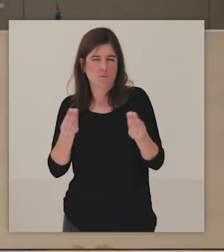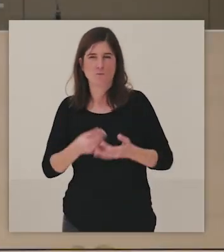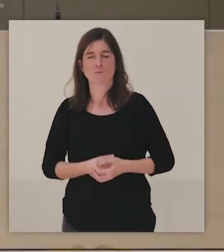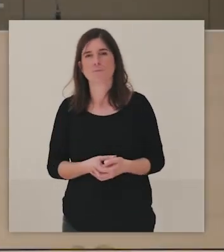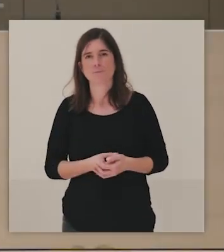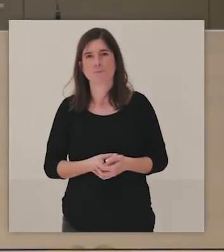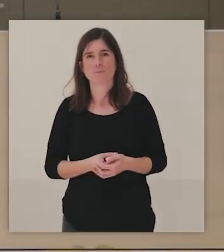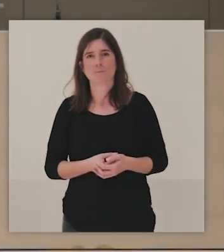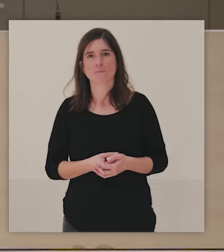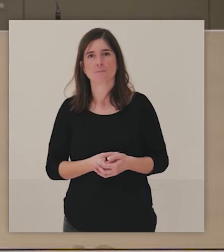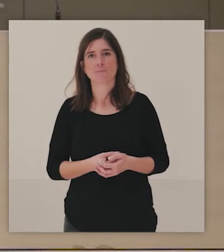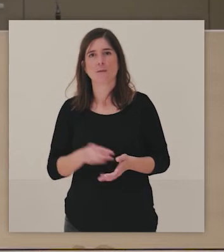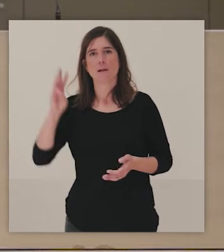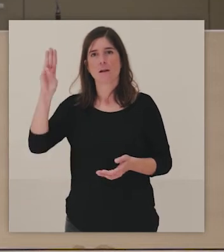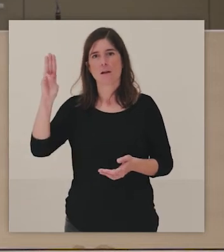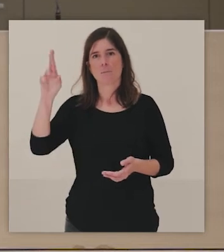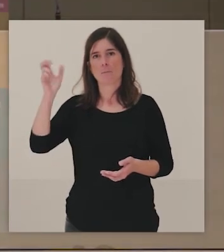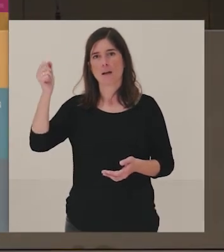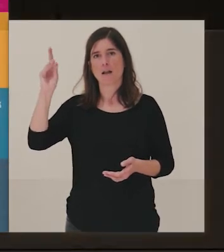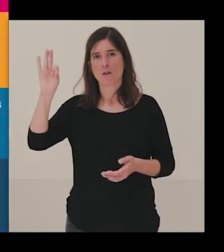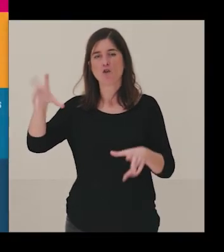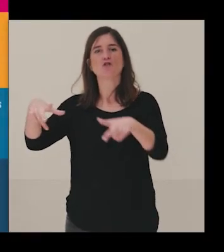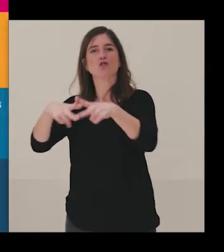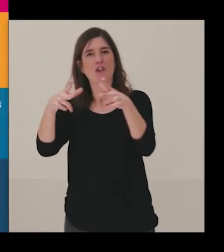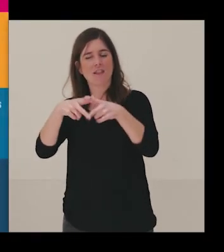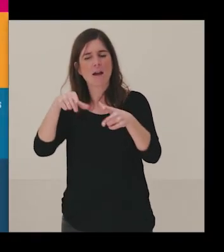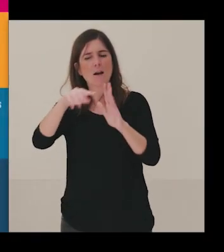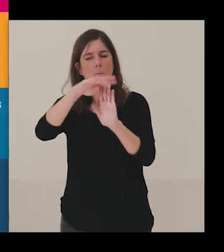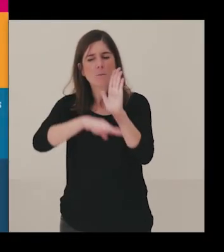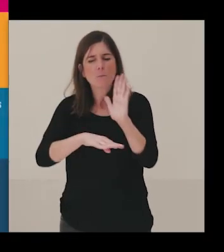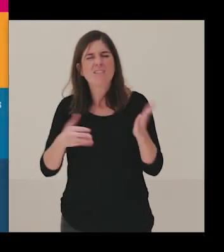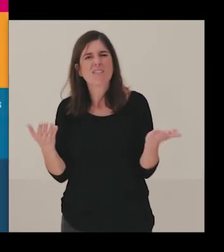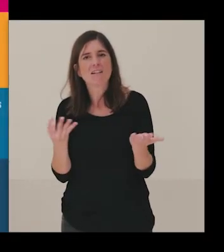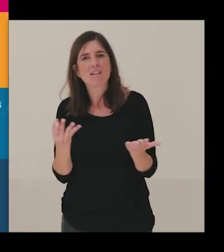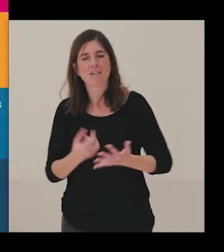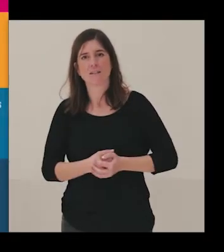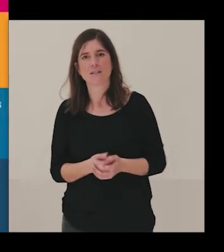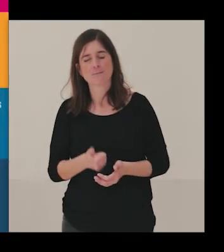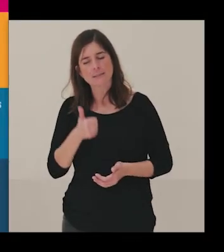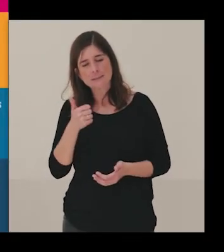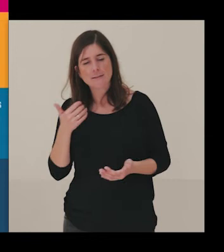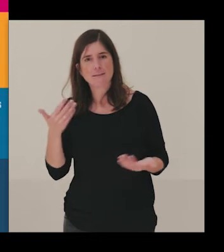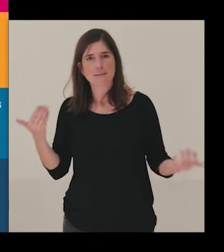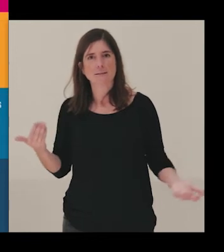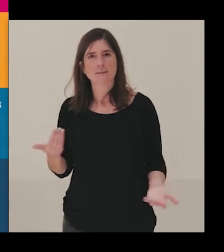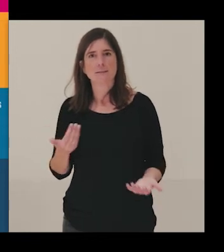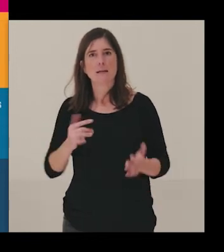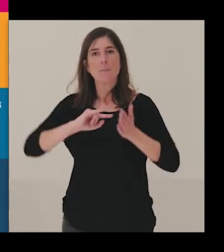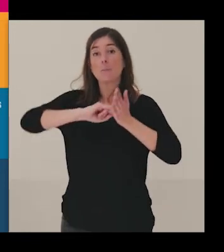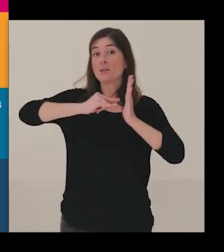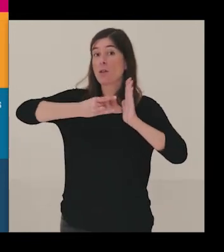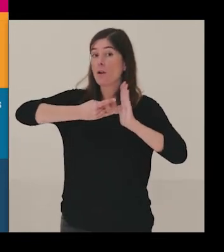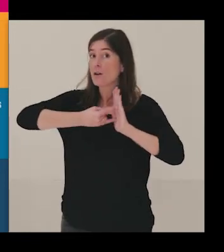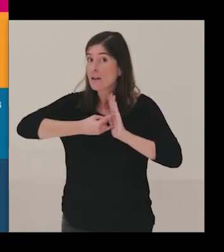también para marcarla. Bueno, Prado Social, pues quizá que es donde estamos trabajando más esa